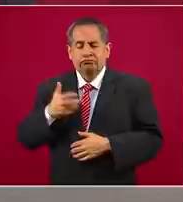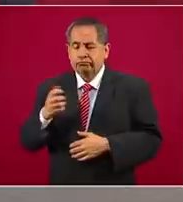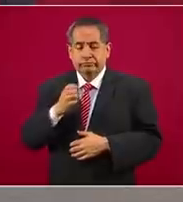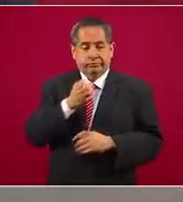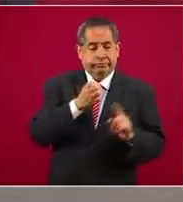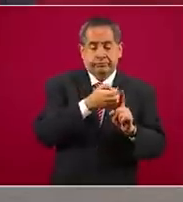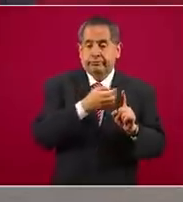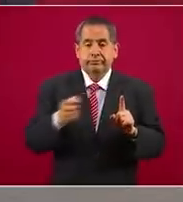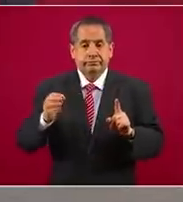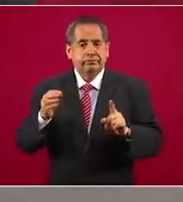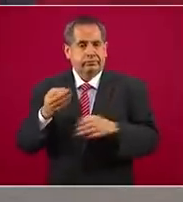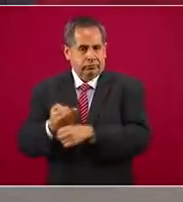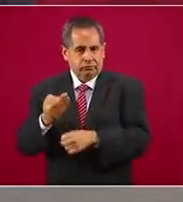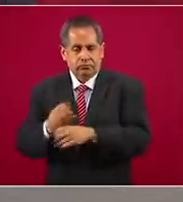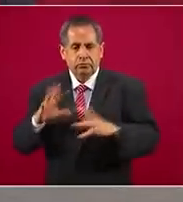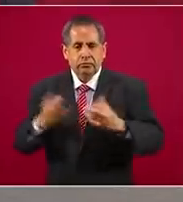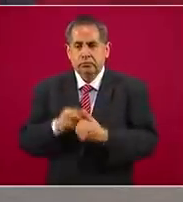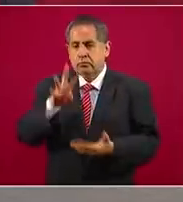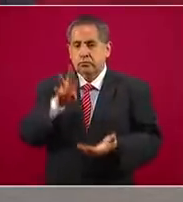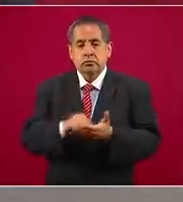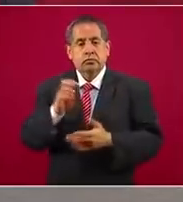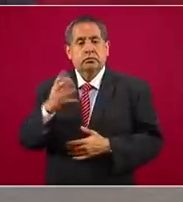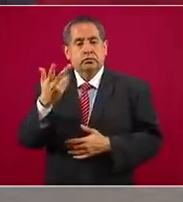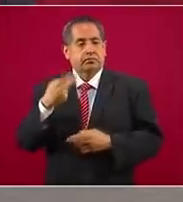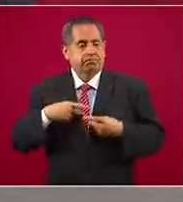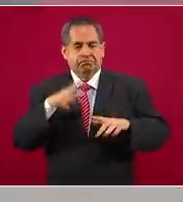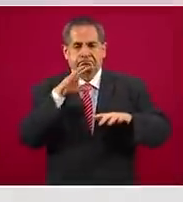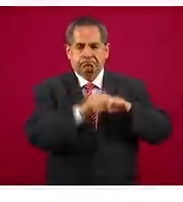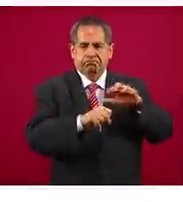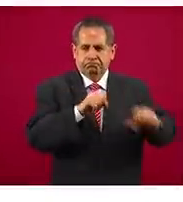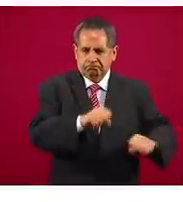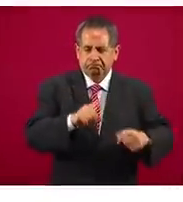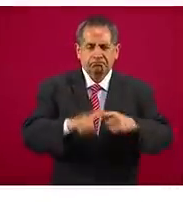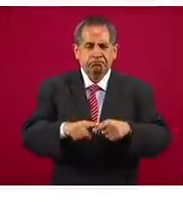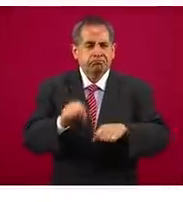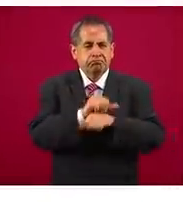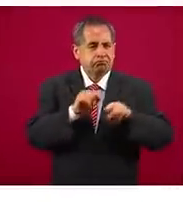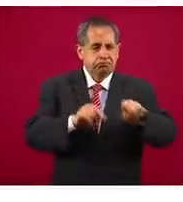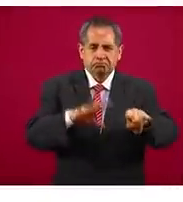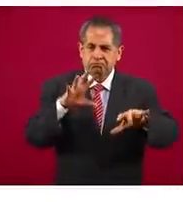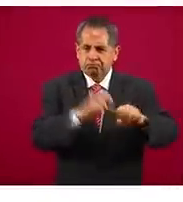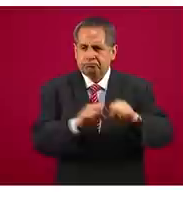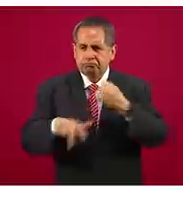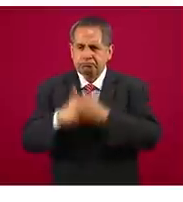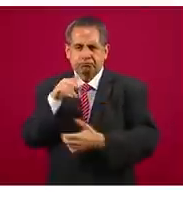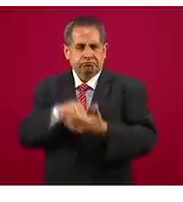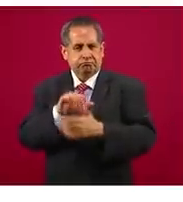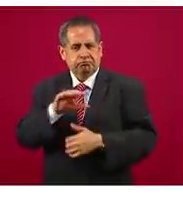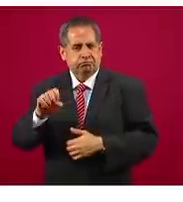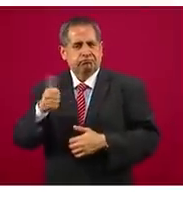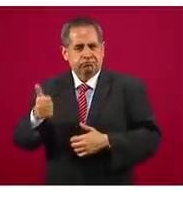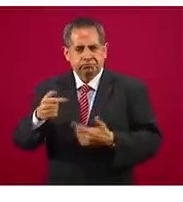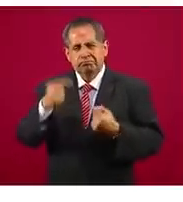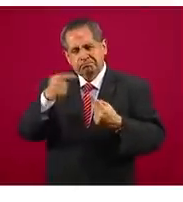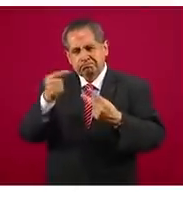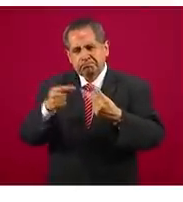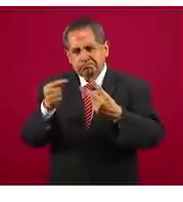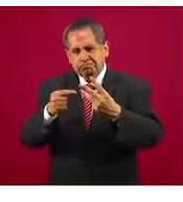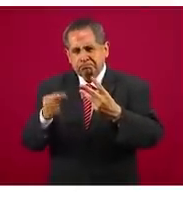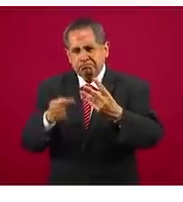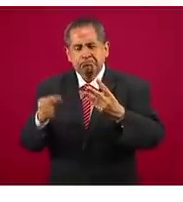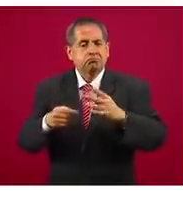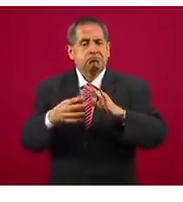enero a la fecha, tenemos cuatro mil cinco detenidos, vehículos terrestres 13 mil 506 y así sucesivamente son los